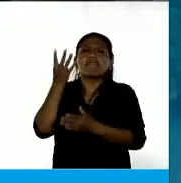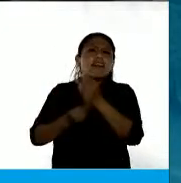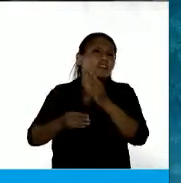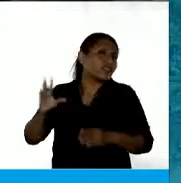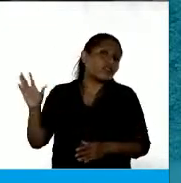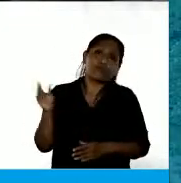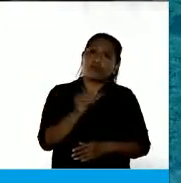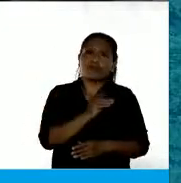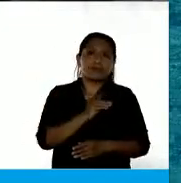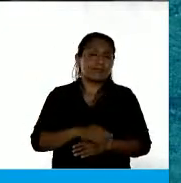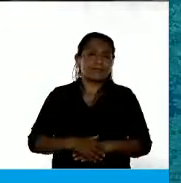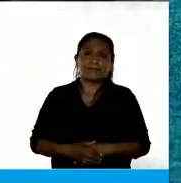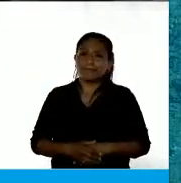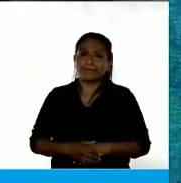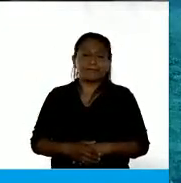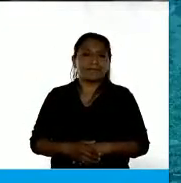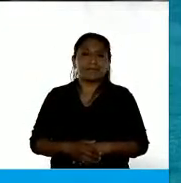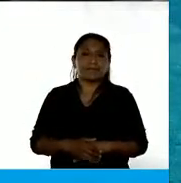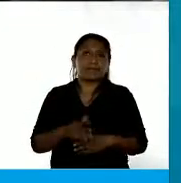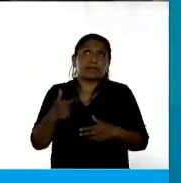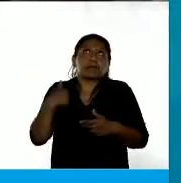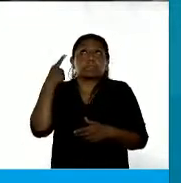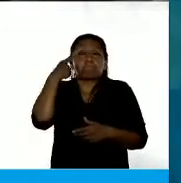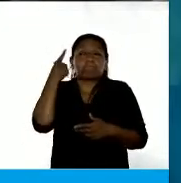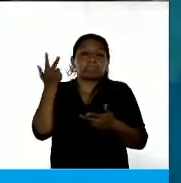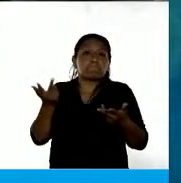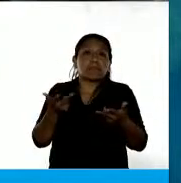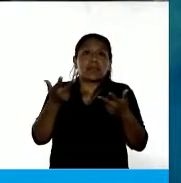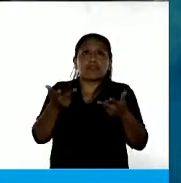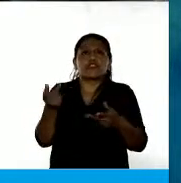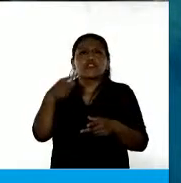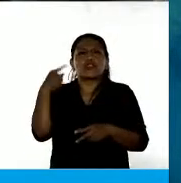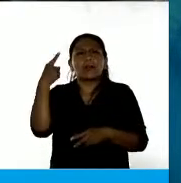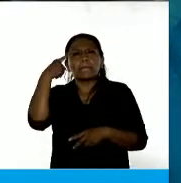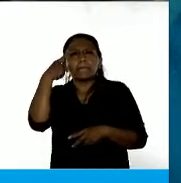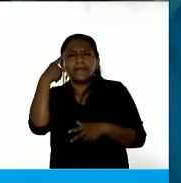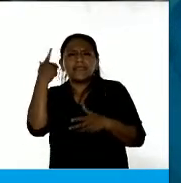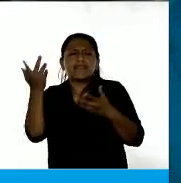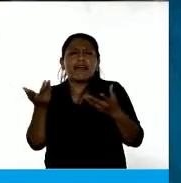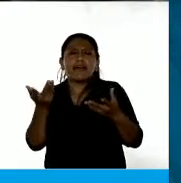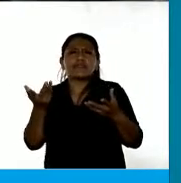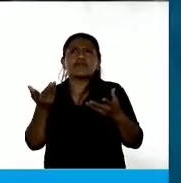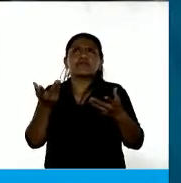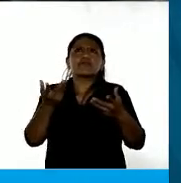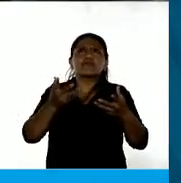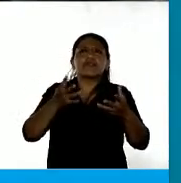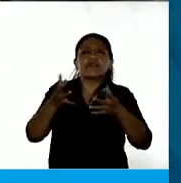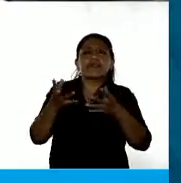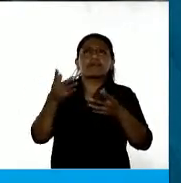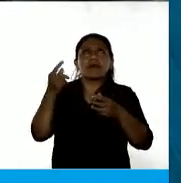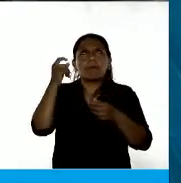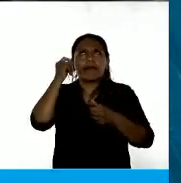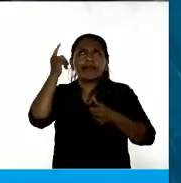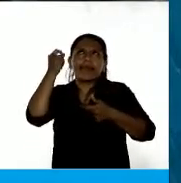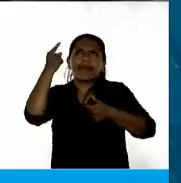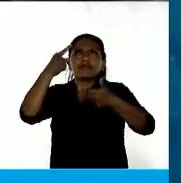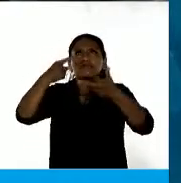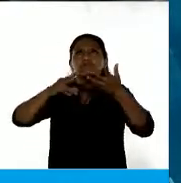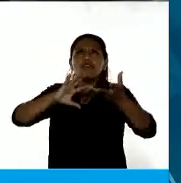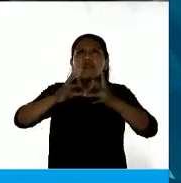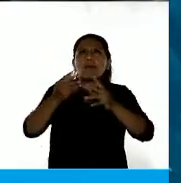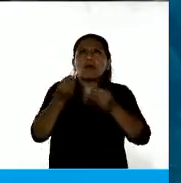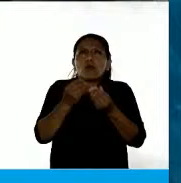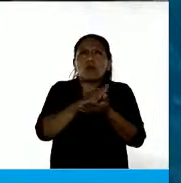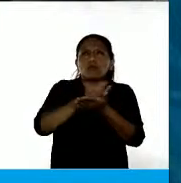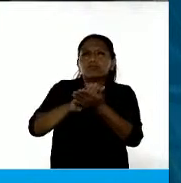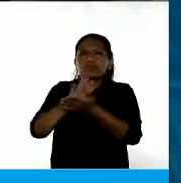Yo digo, ¿no? Estamos pensando y como haciendo una lluvia de ideas de qué podemos hacer para